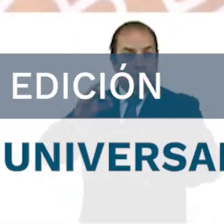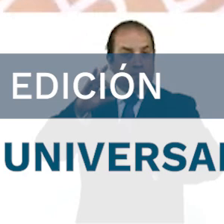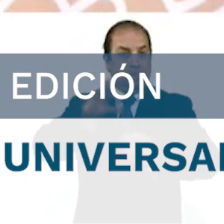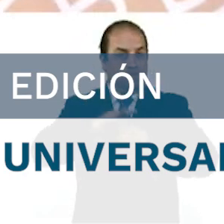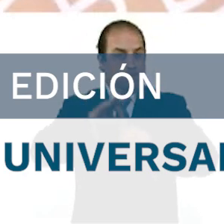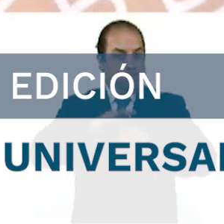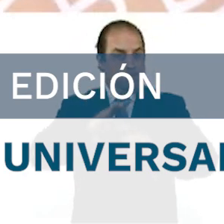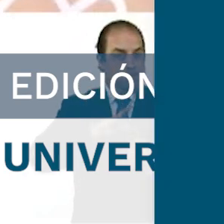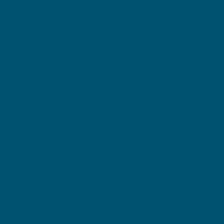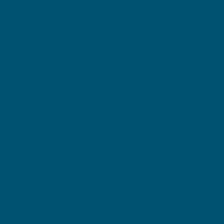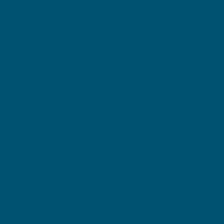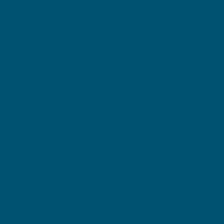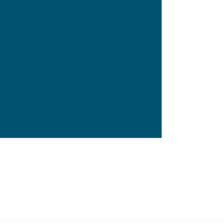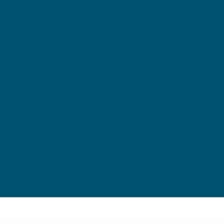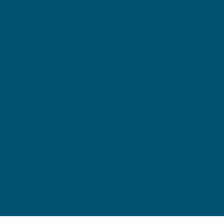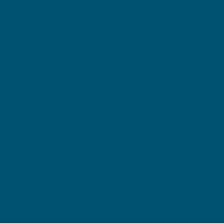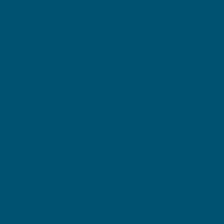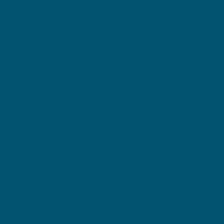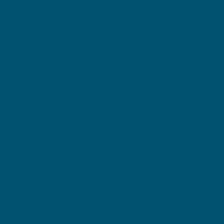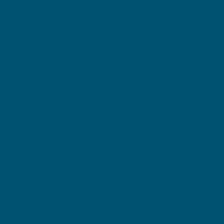se tomará un descanso.